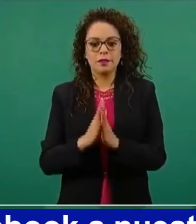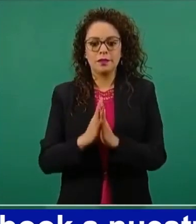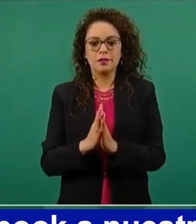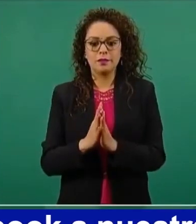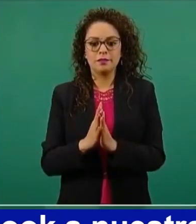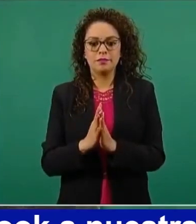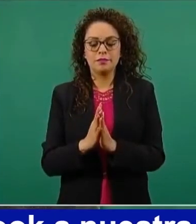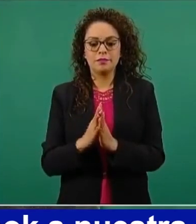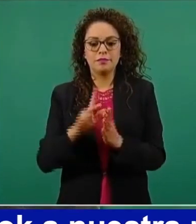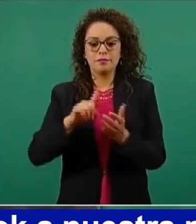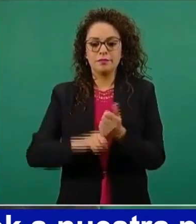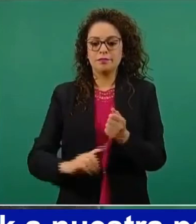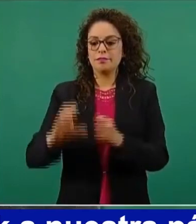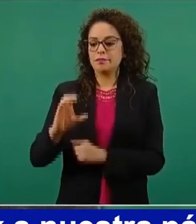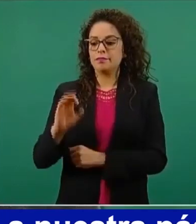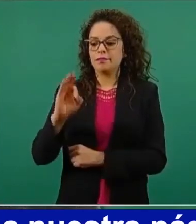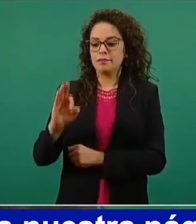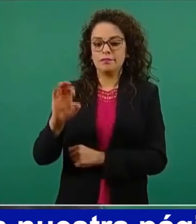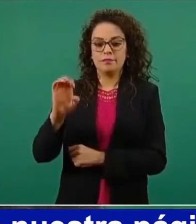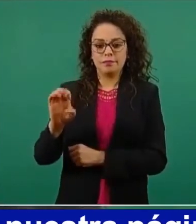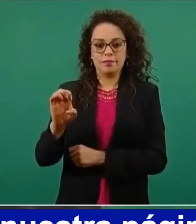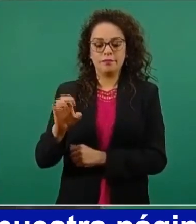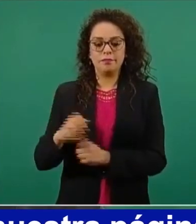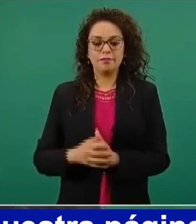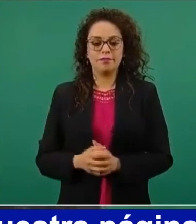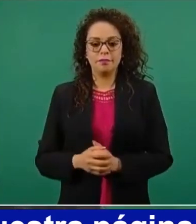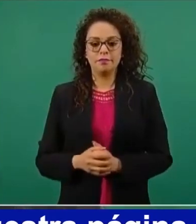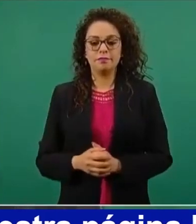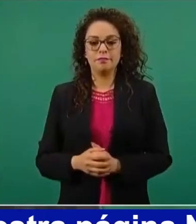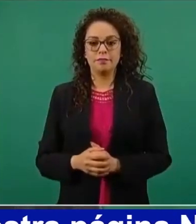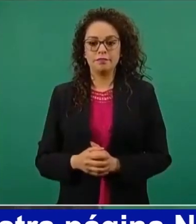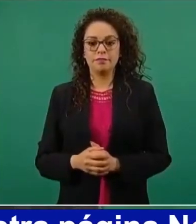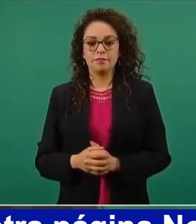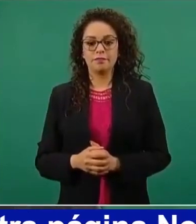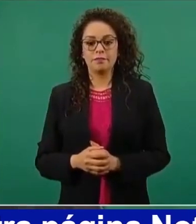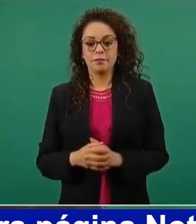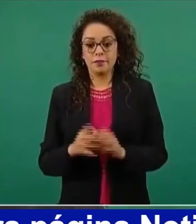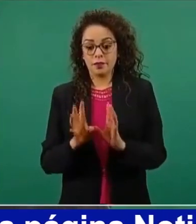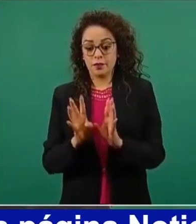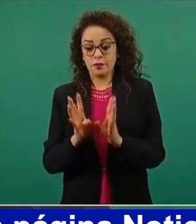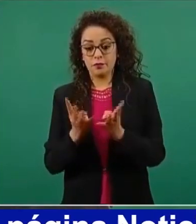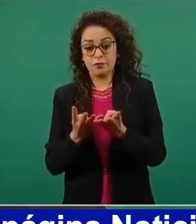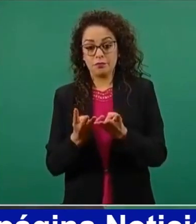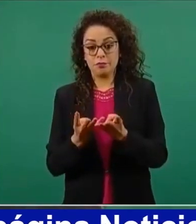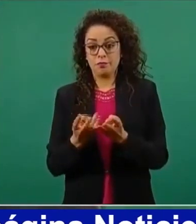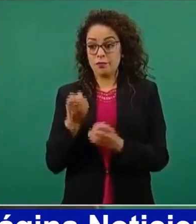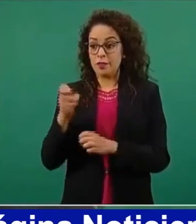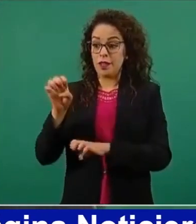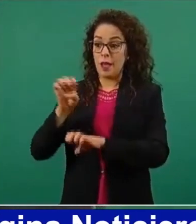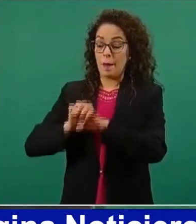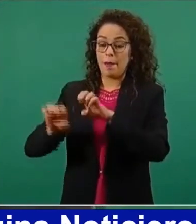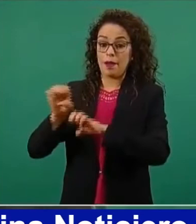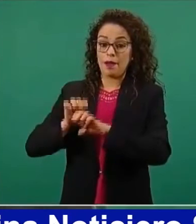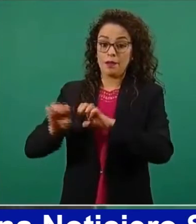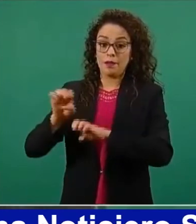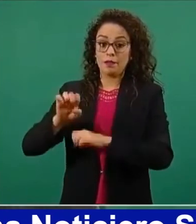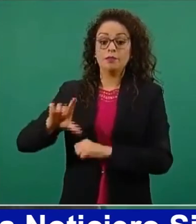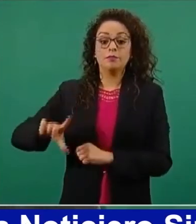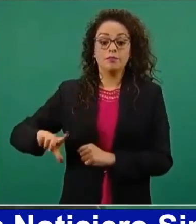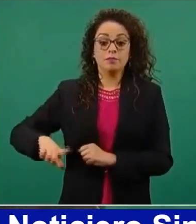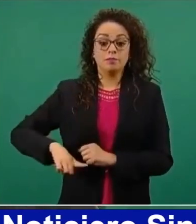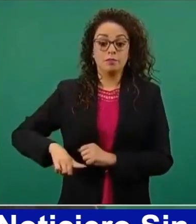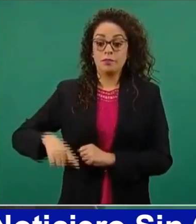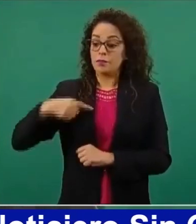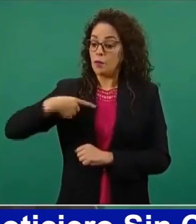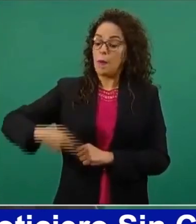de la Comisión Federal de Electricidad. Bueno, y en un Consejo de Administración de las empresas públicas. Es